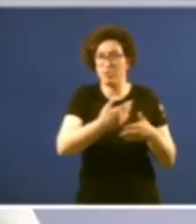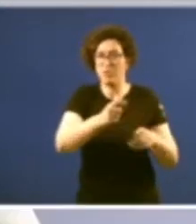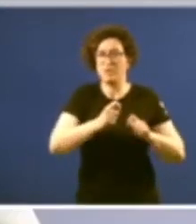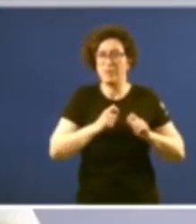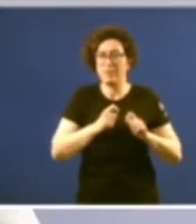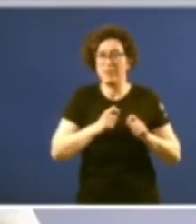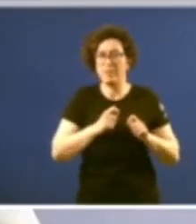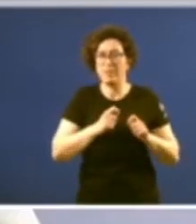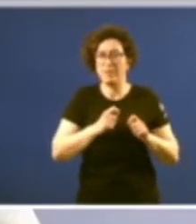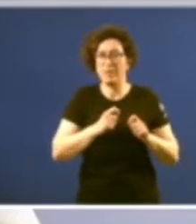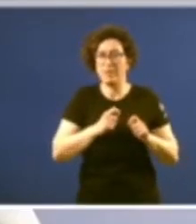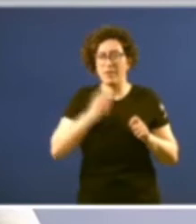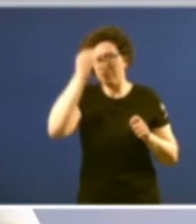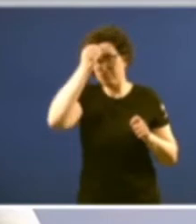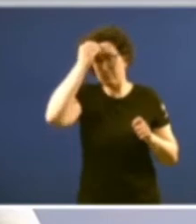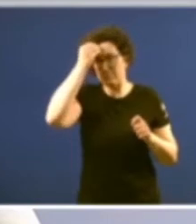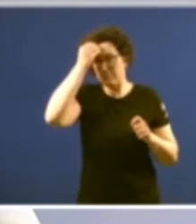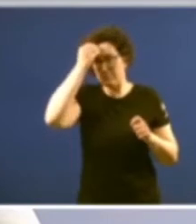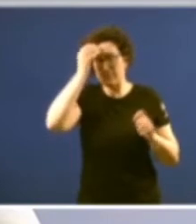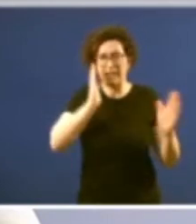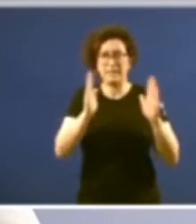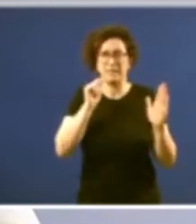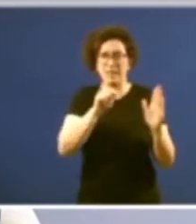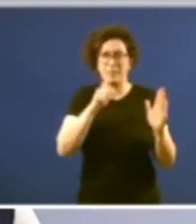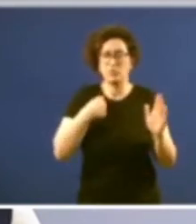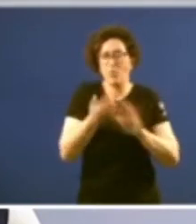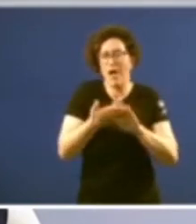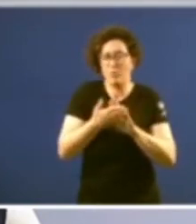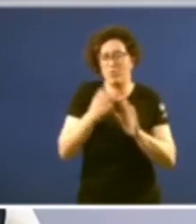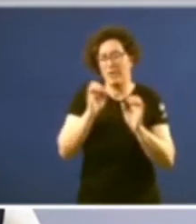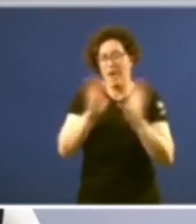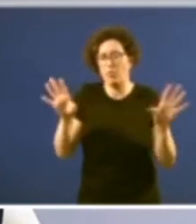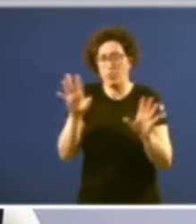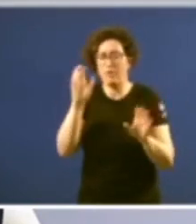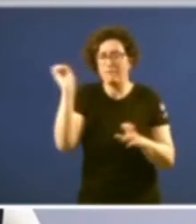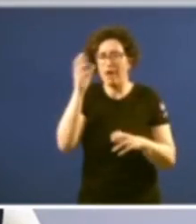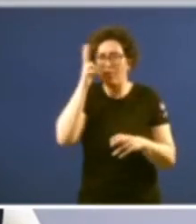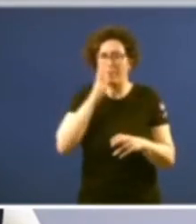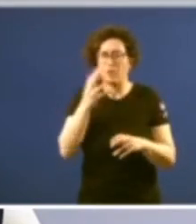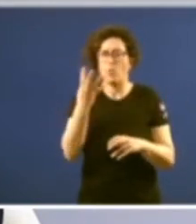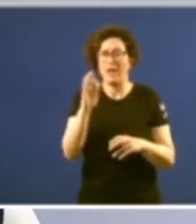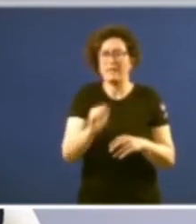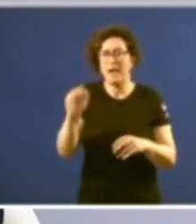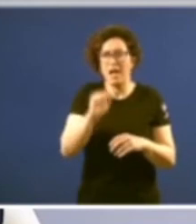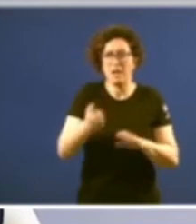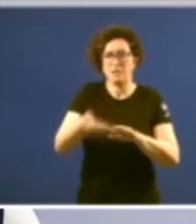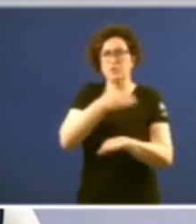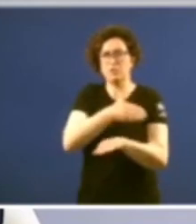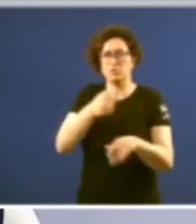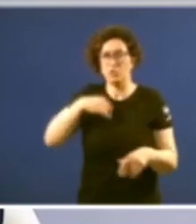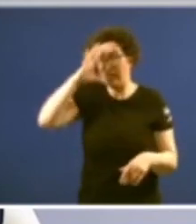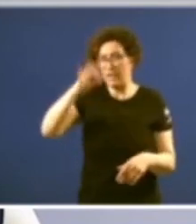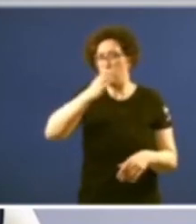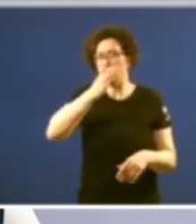que tamida falar desa etapa por suposto que en Faro de Vigo hai 40 anos eu creo que estaba todavía